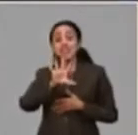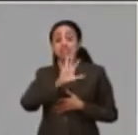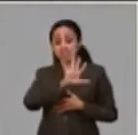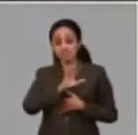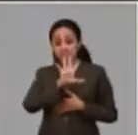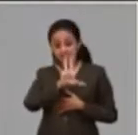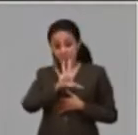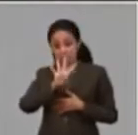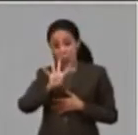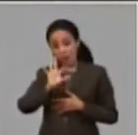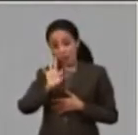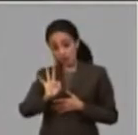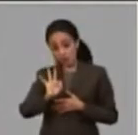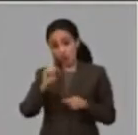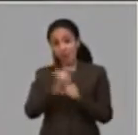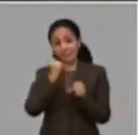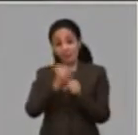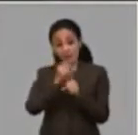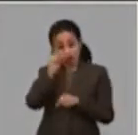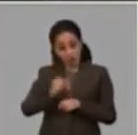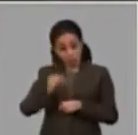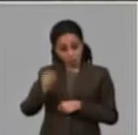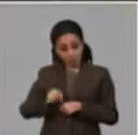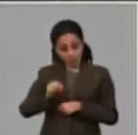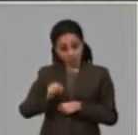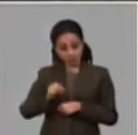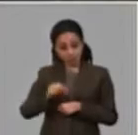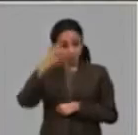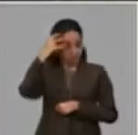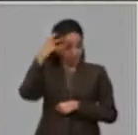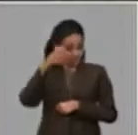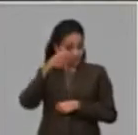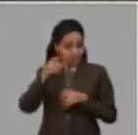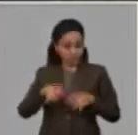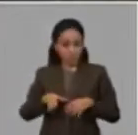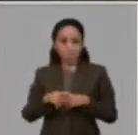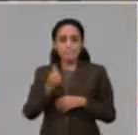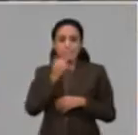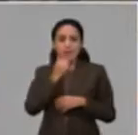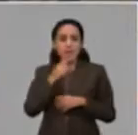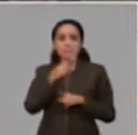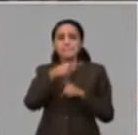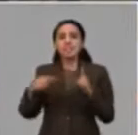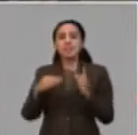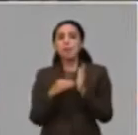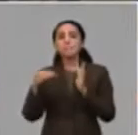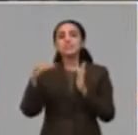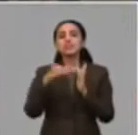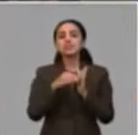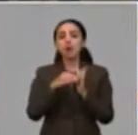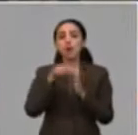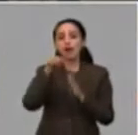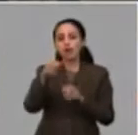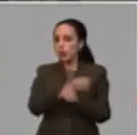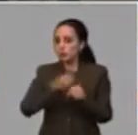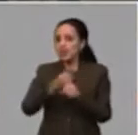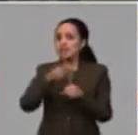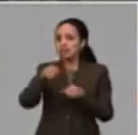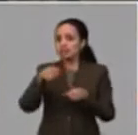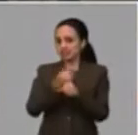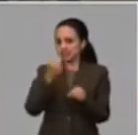¿557.548 trabajadores? En este momento. estatales están... Y sin más de medio millón ya están... de medio millón de